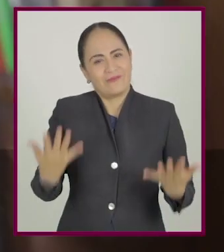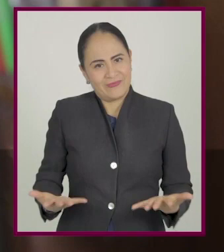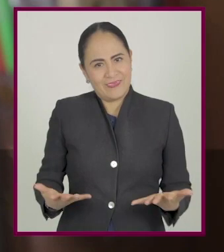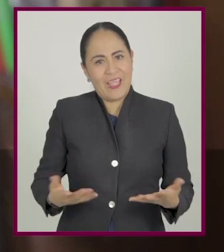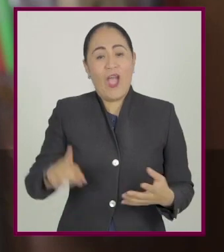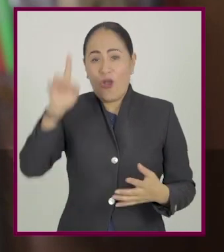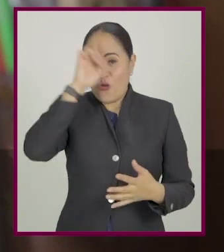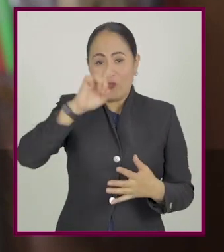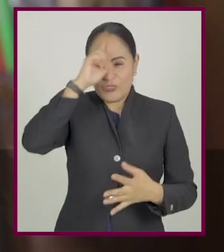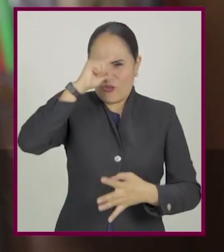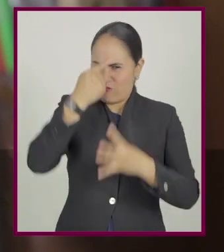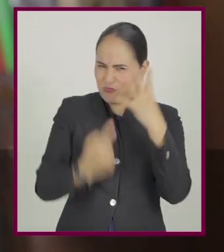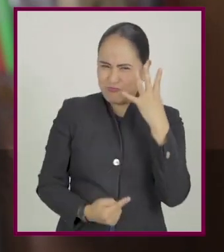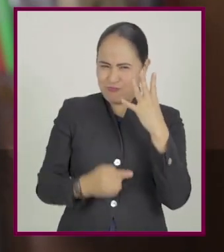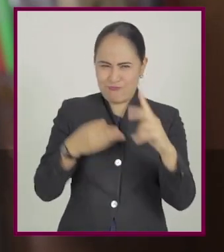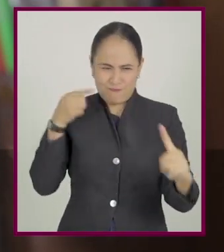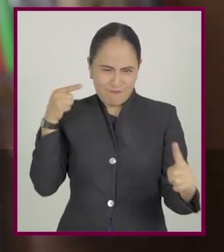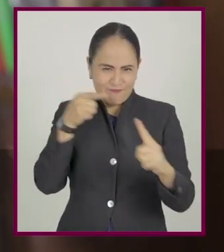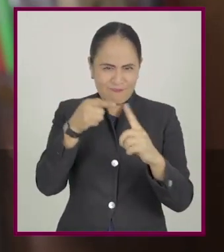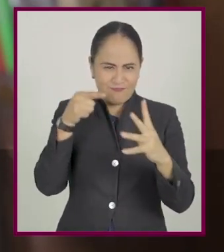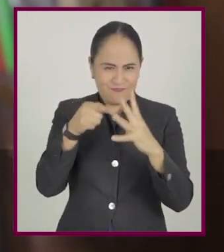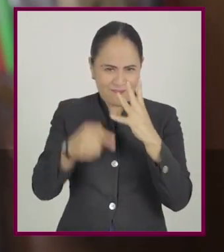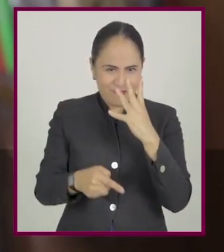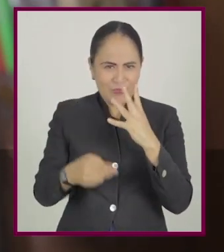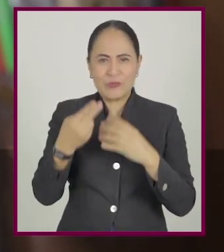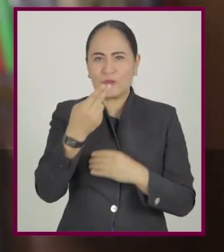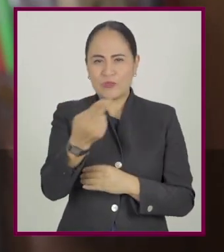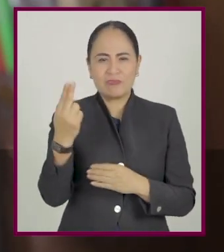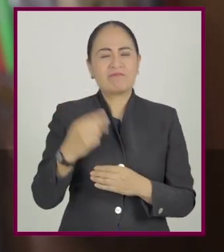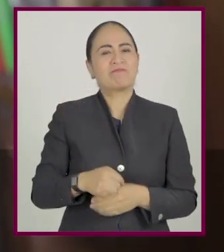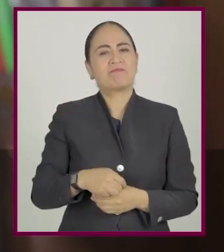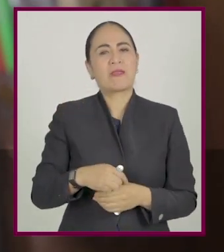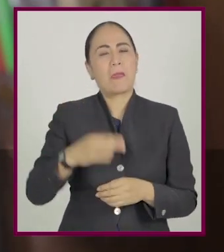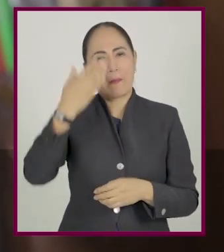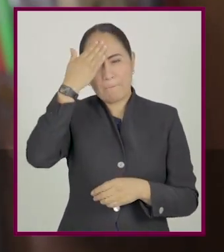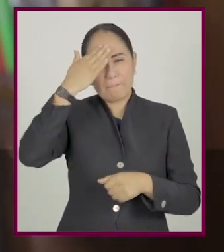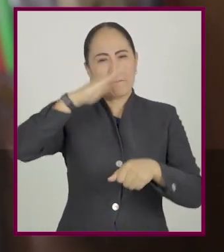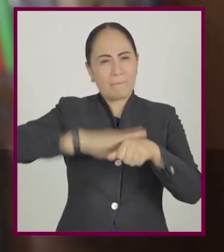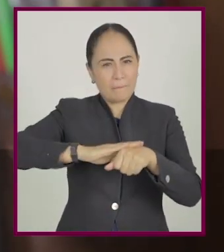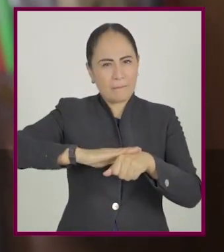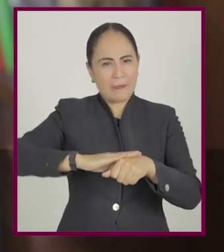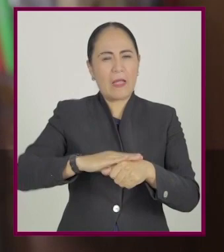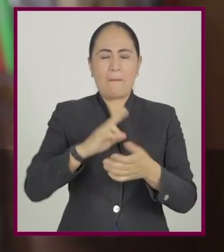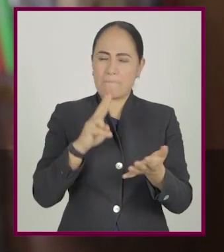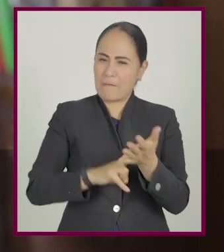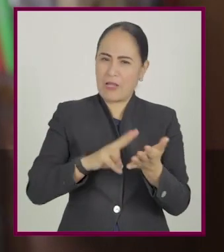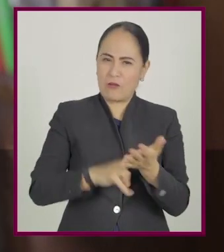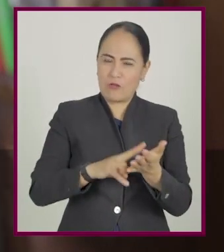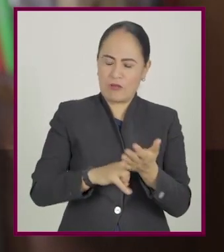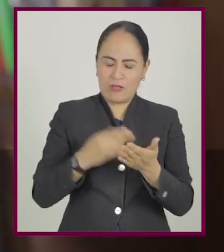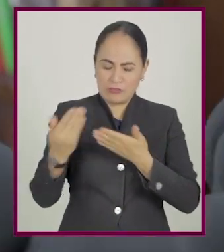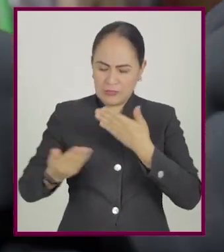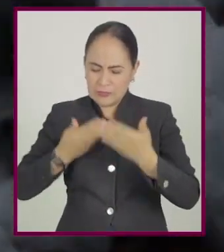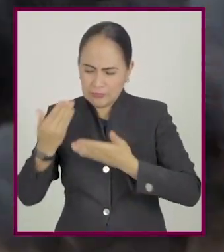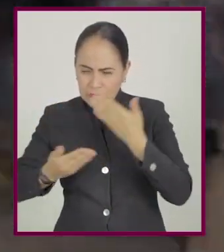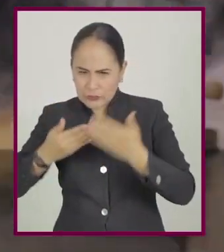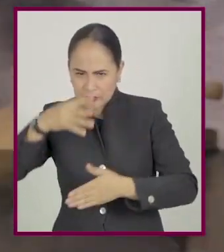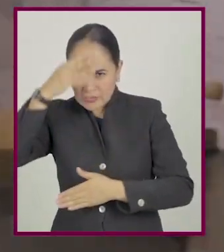Llegamos al momento de los consejos ninja para valorar la importancia de la memoria a la hora de aprender.